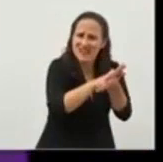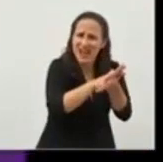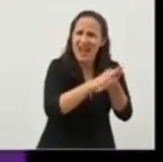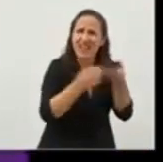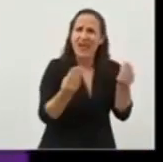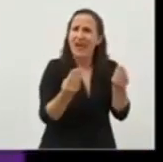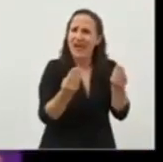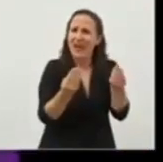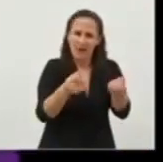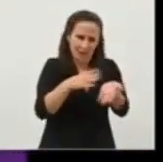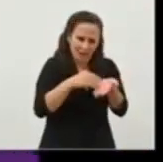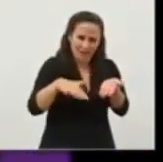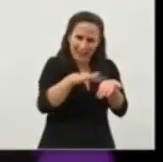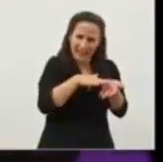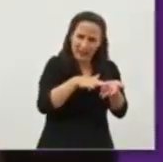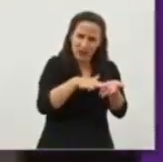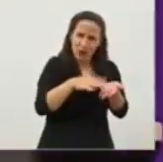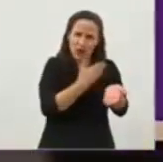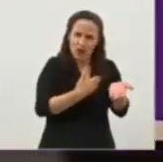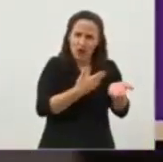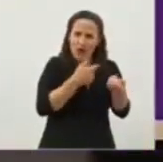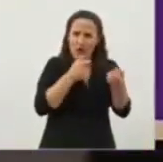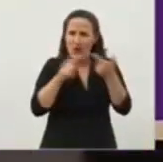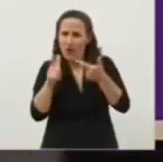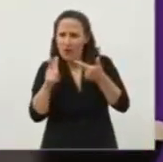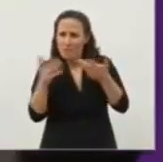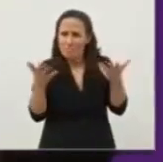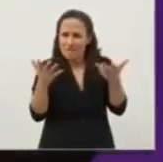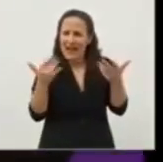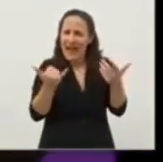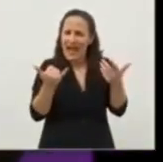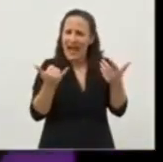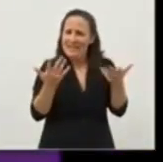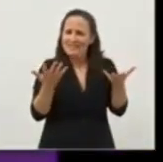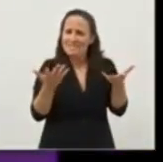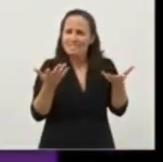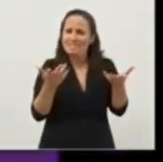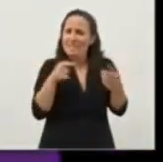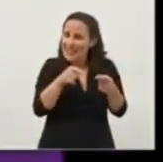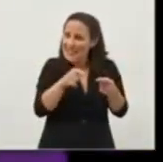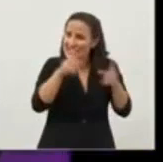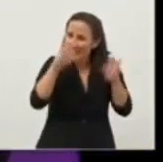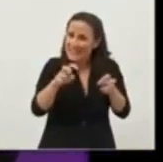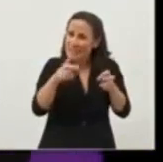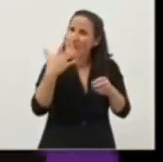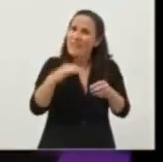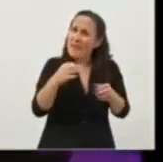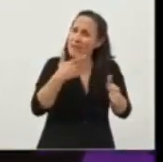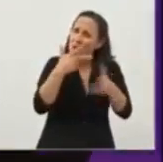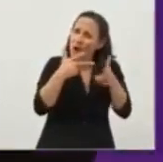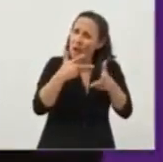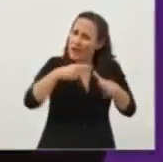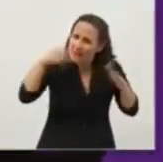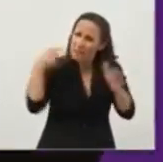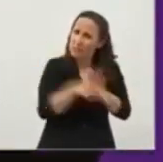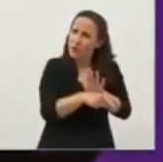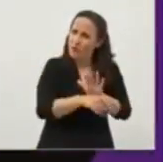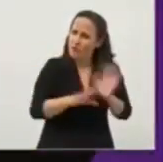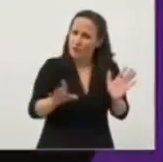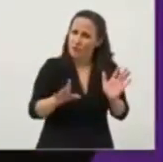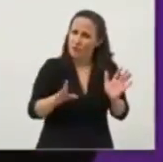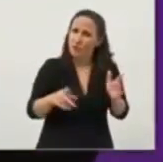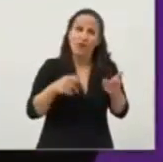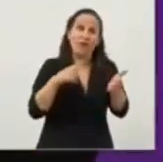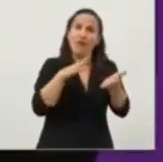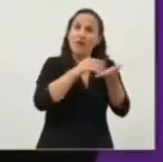espacio público entre el oficialismo y sectores de la oposición. Esta discusión es central. ¿Se va a derogar o no? Las 300